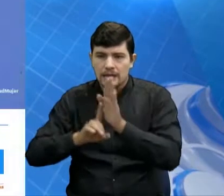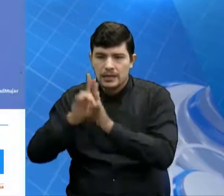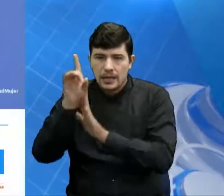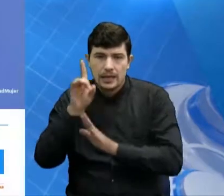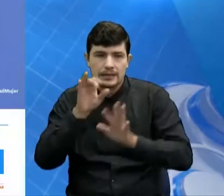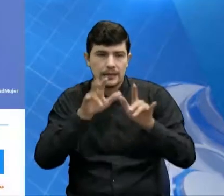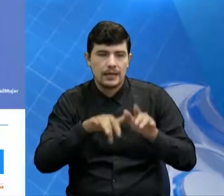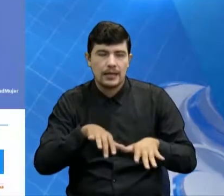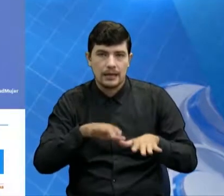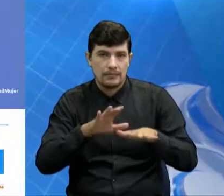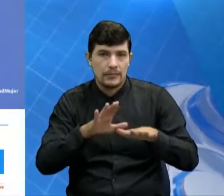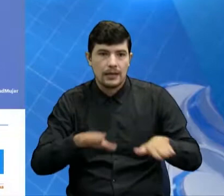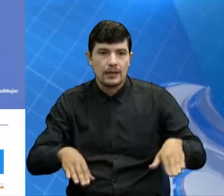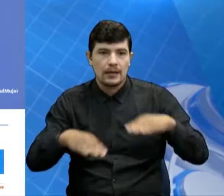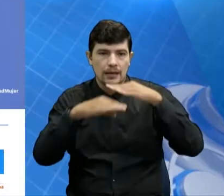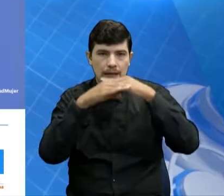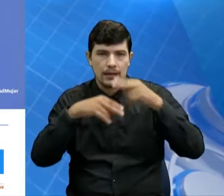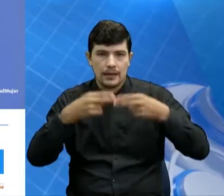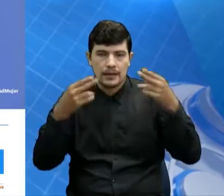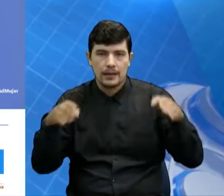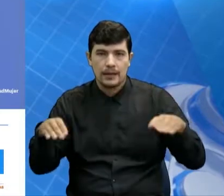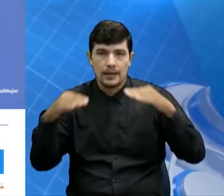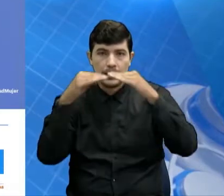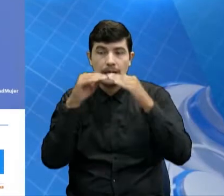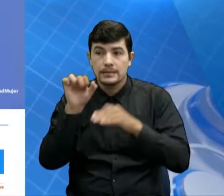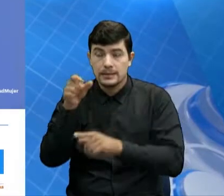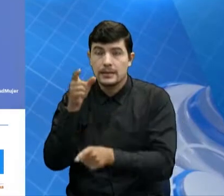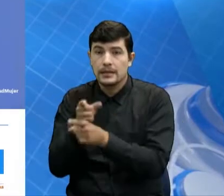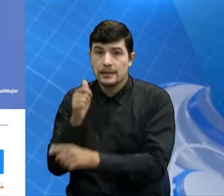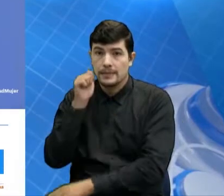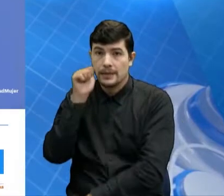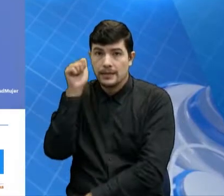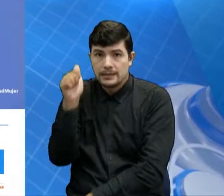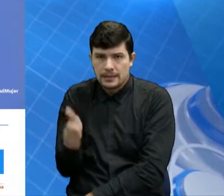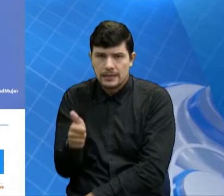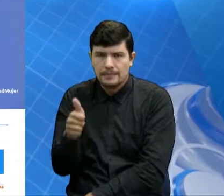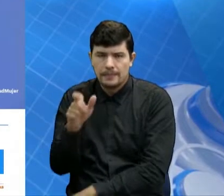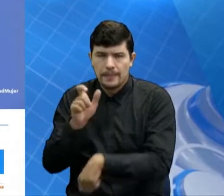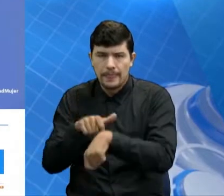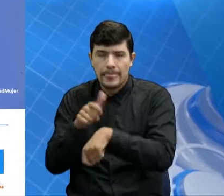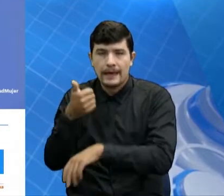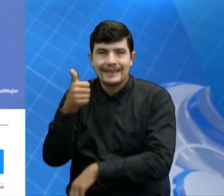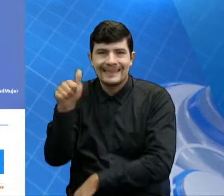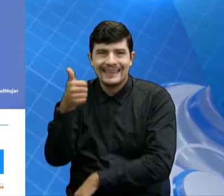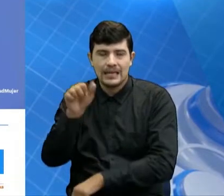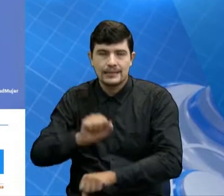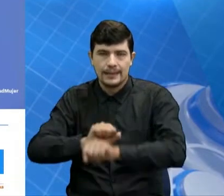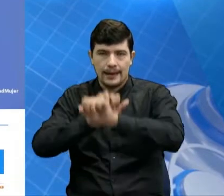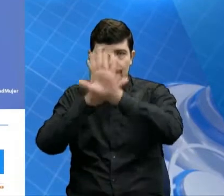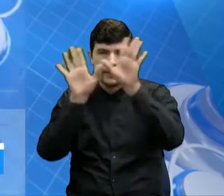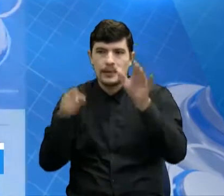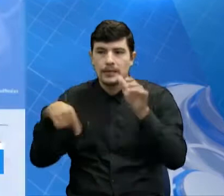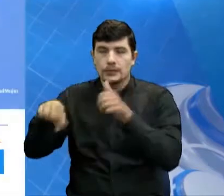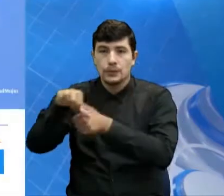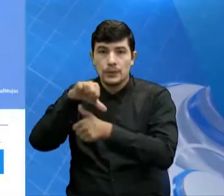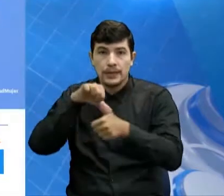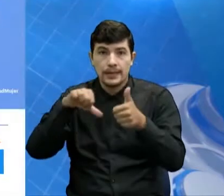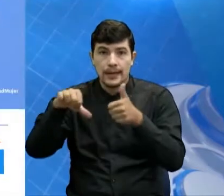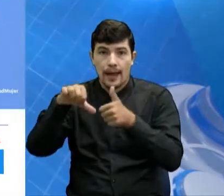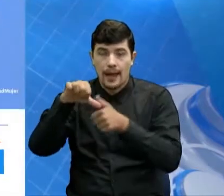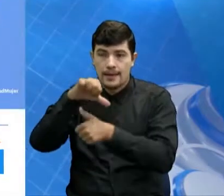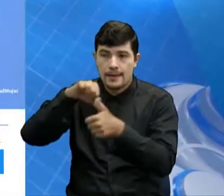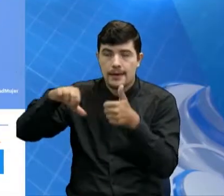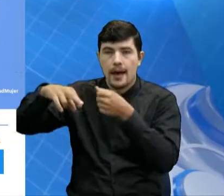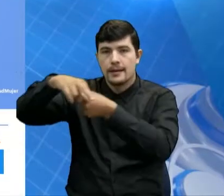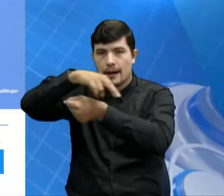y Equidad de Género. Mañana se lleva a cabo a las 10 de la mañana esta Gira Regional, donde nos